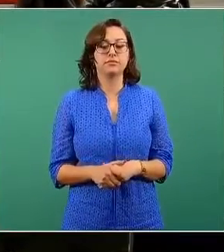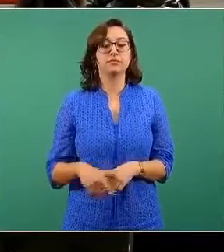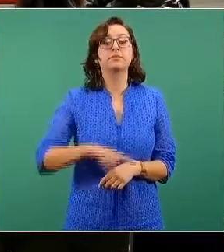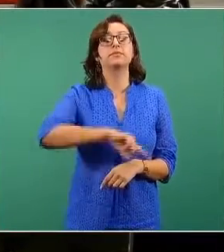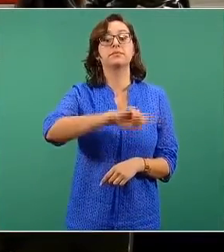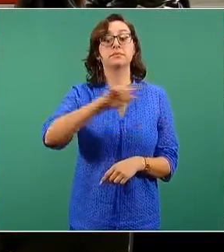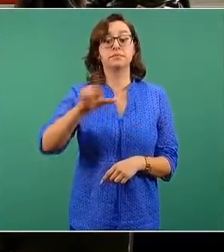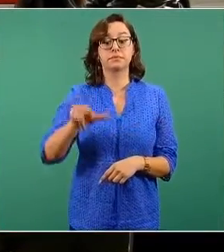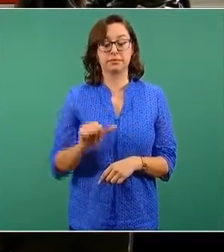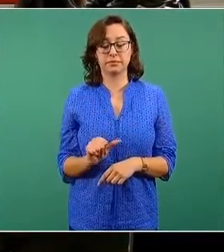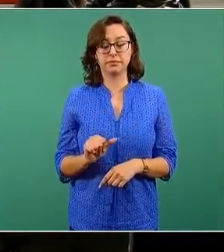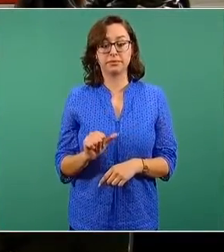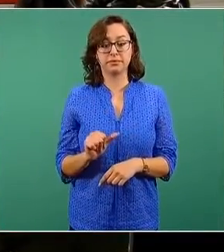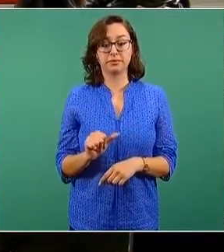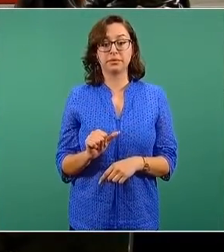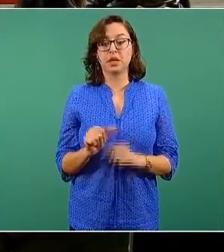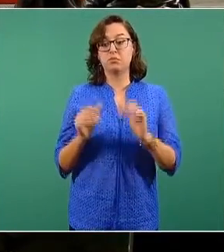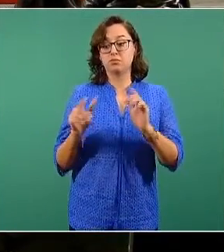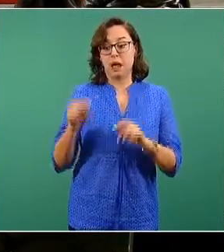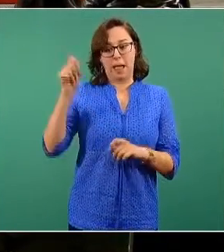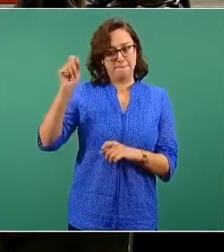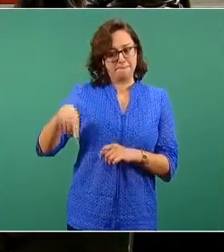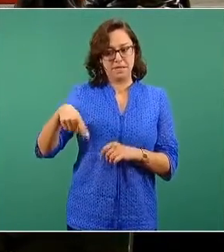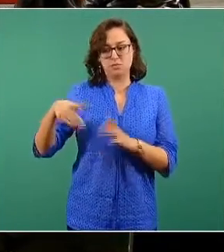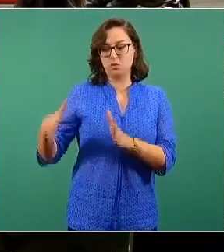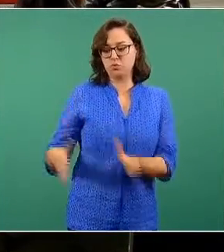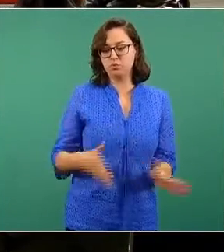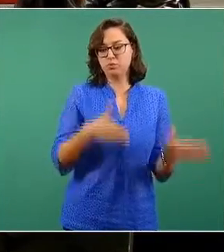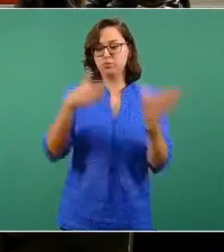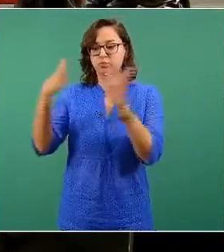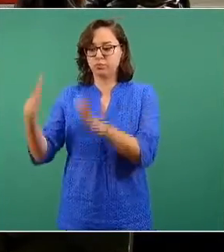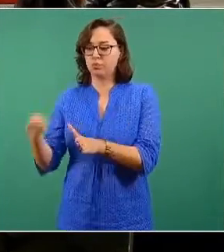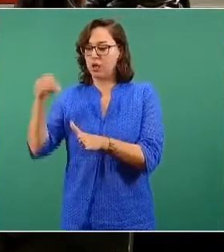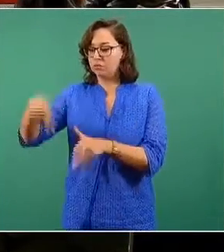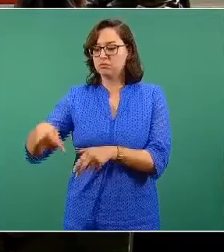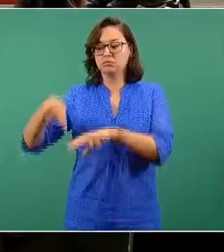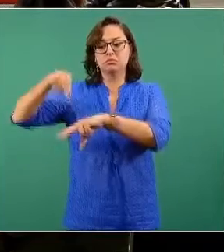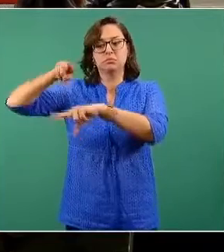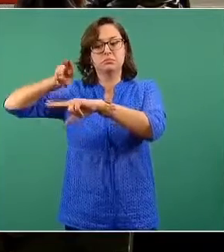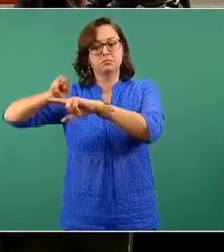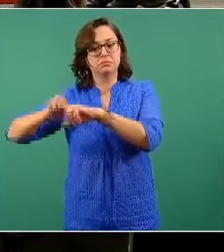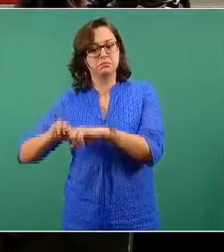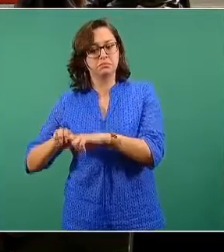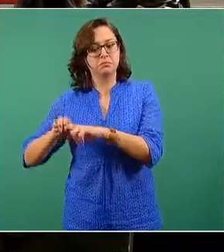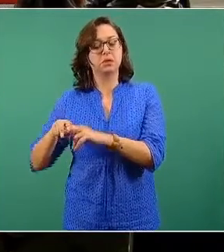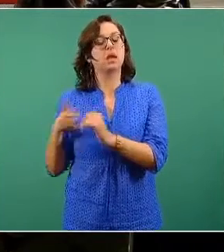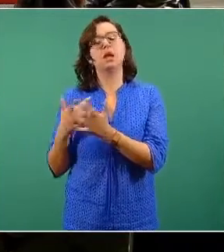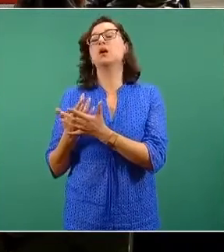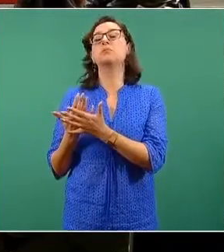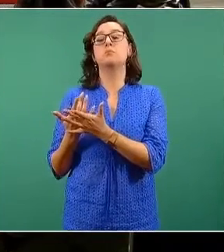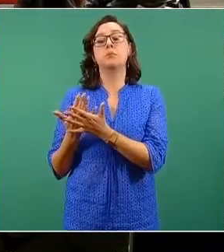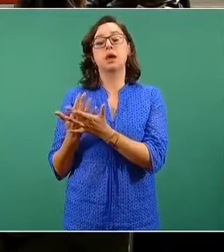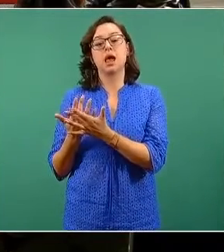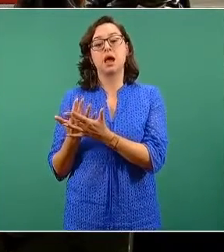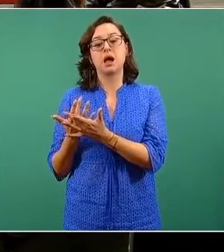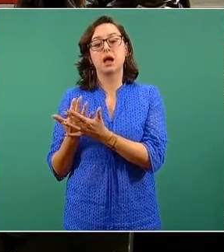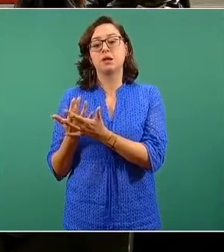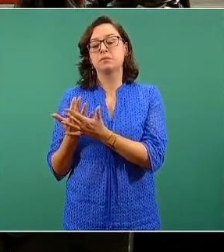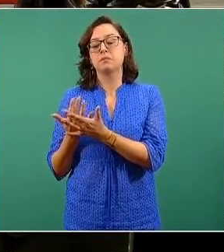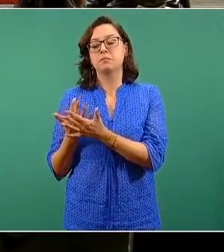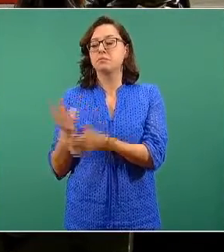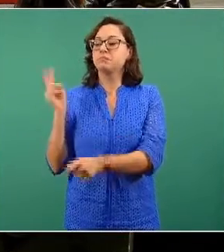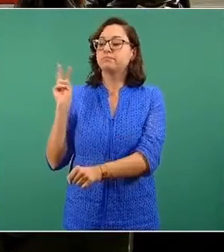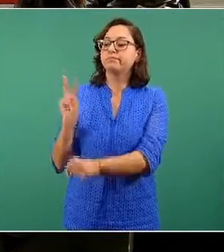pasará a esta área del mismo operativo, del mismo puesto de vacunación, donde permanecerá bajo vigilancia